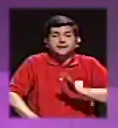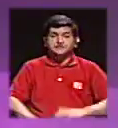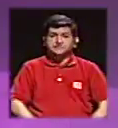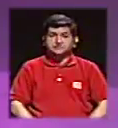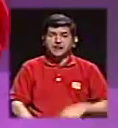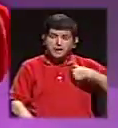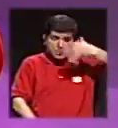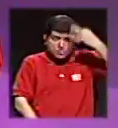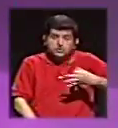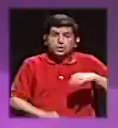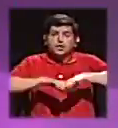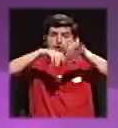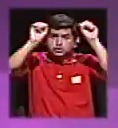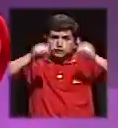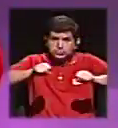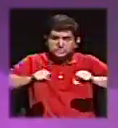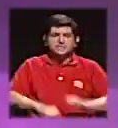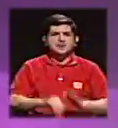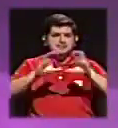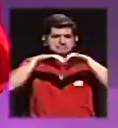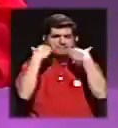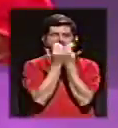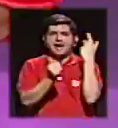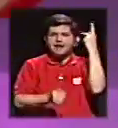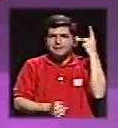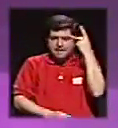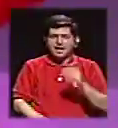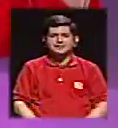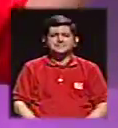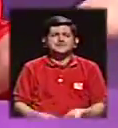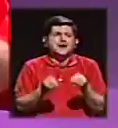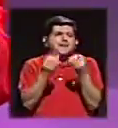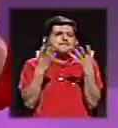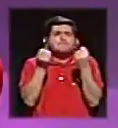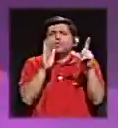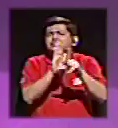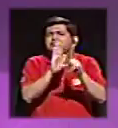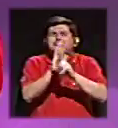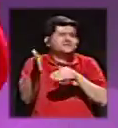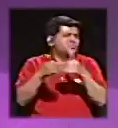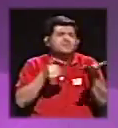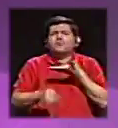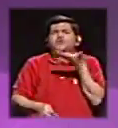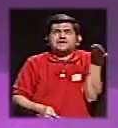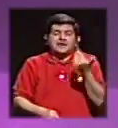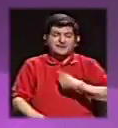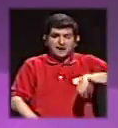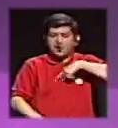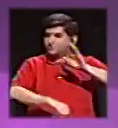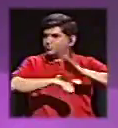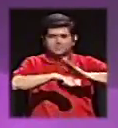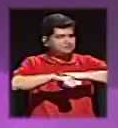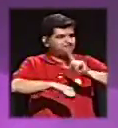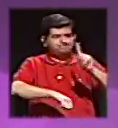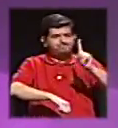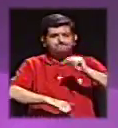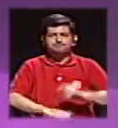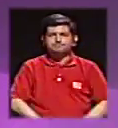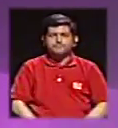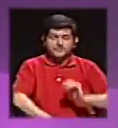que yo creo que el sistema y la clase política y la abundancia de leyes o lo que usted quiera, no nos ha permitido